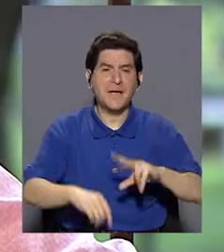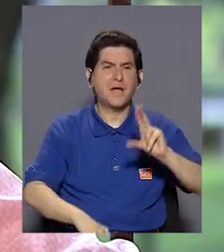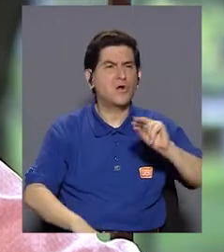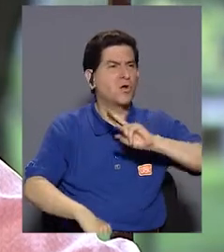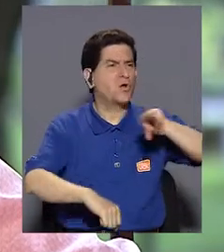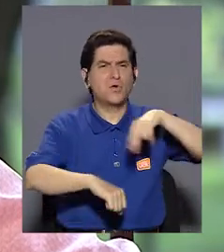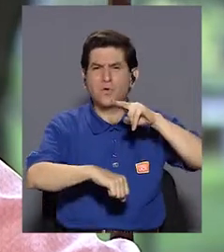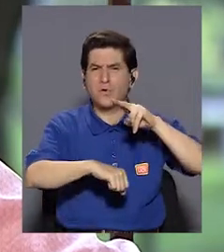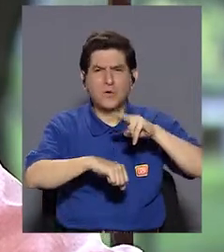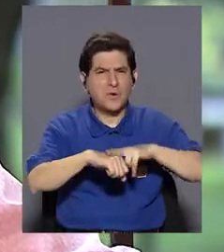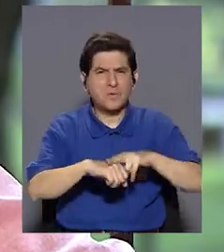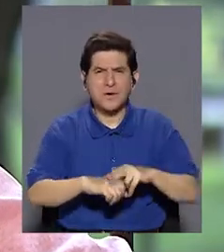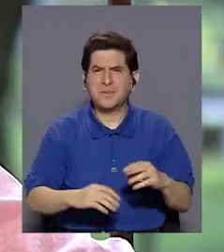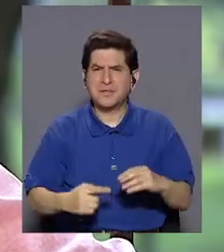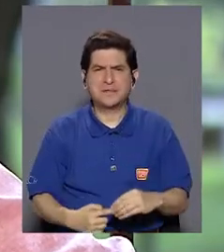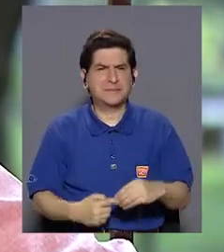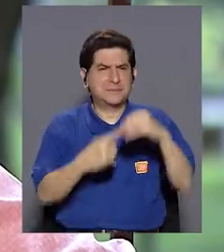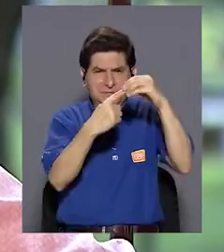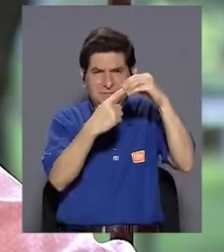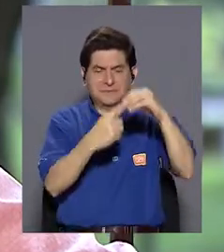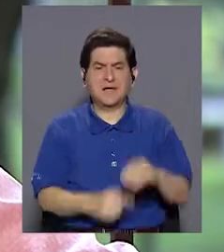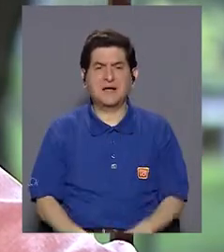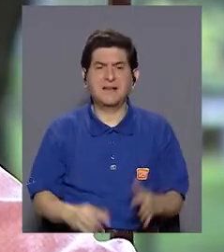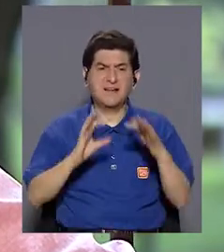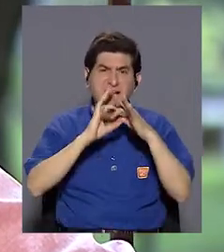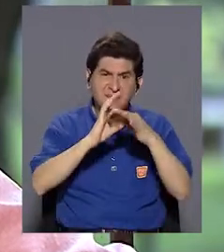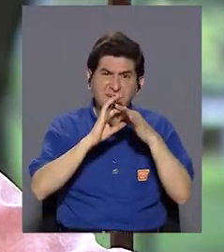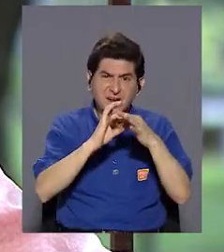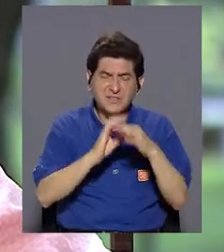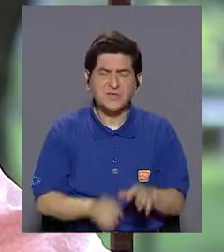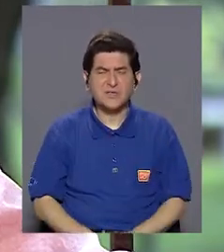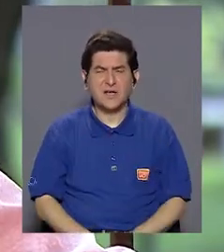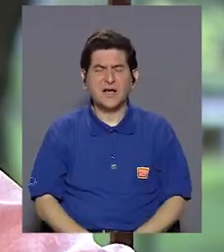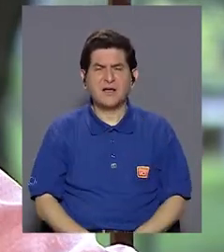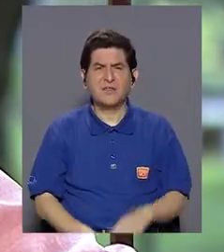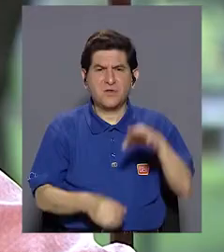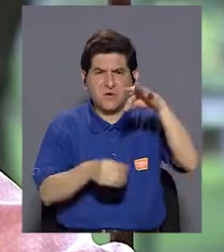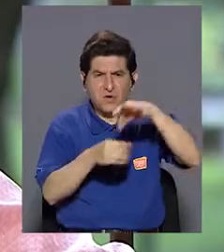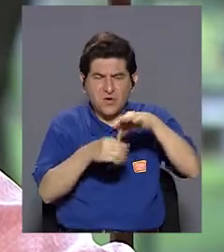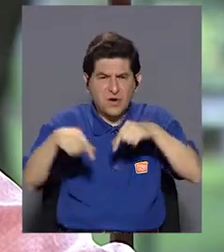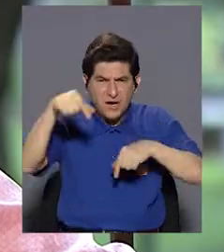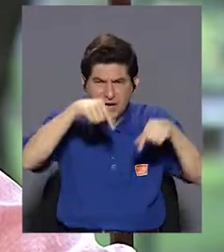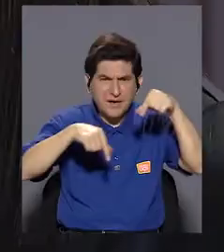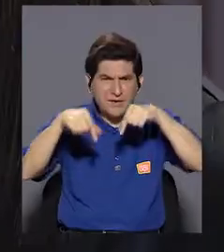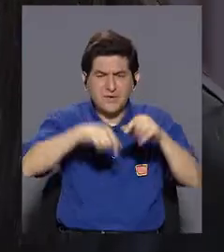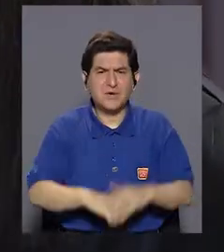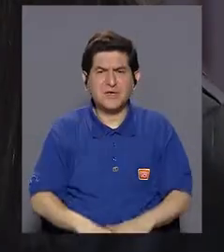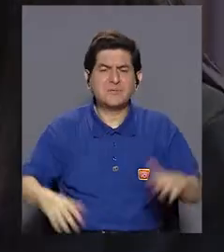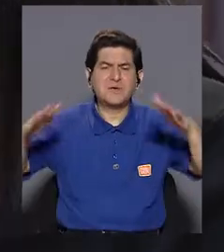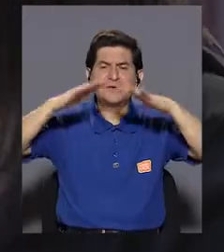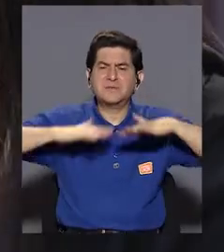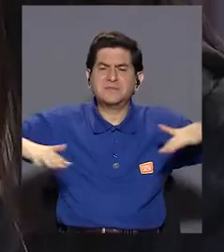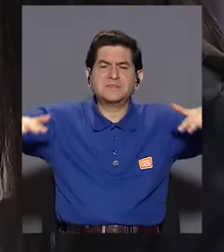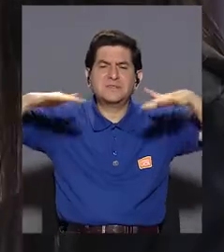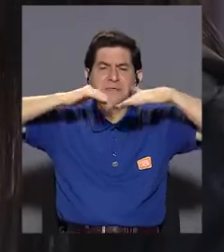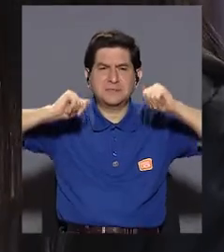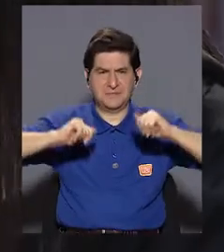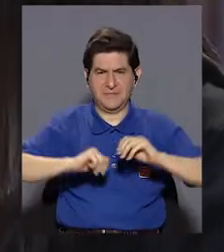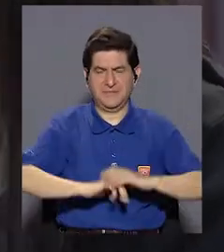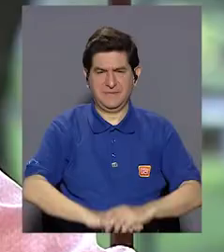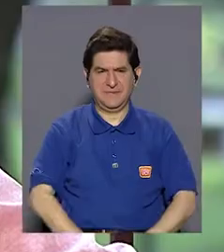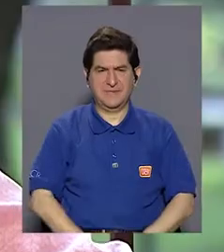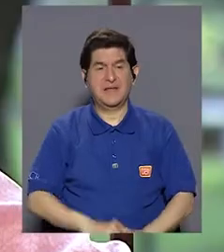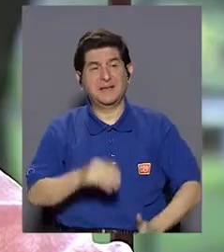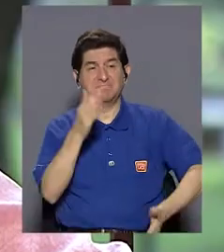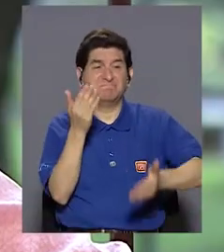embargo, no son las más relevantes, y a veces tiene que ver mucho con, por ejemplo, pesticidas que son expuestos en el ambiente, por ejemplo, entonces,